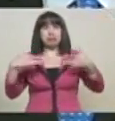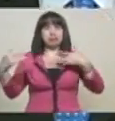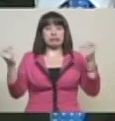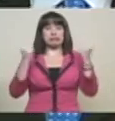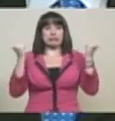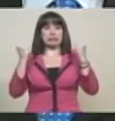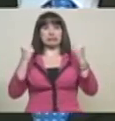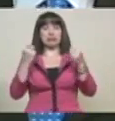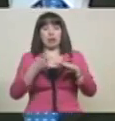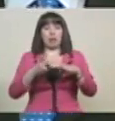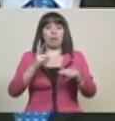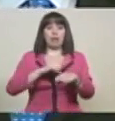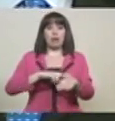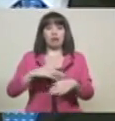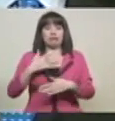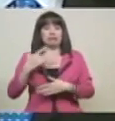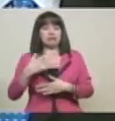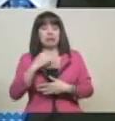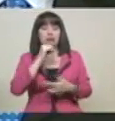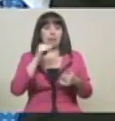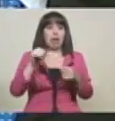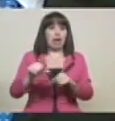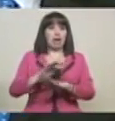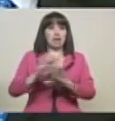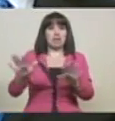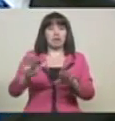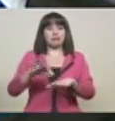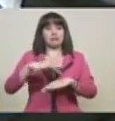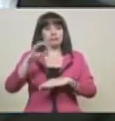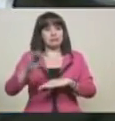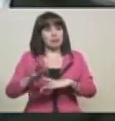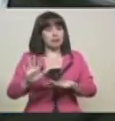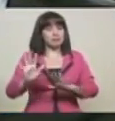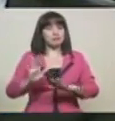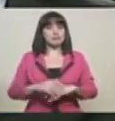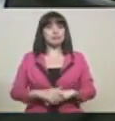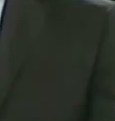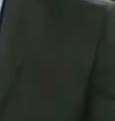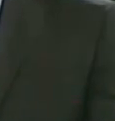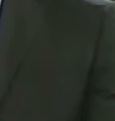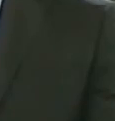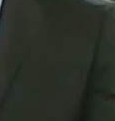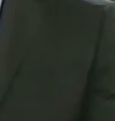que me está poniendo peor, pero déjenlo así porque si no...